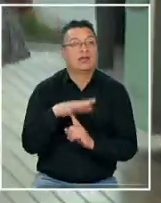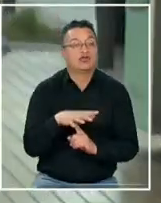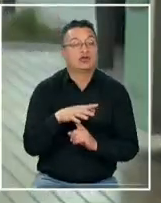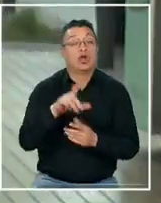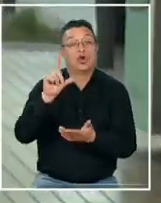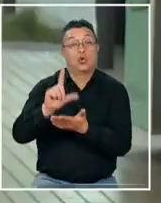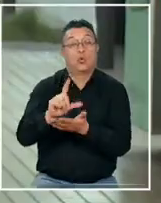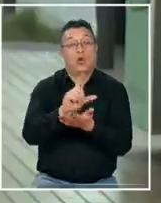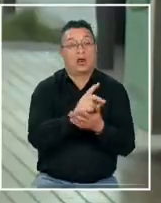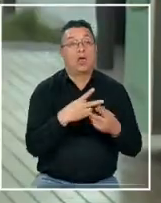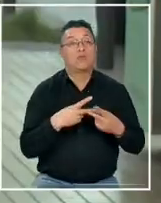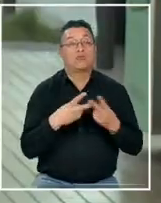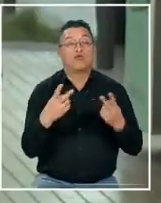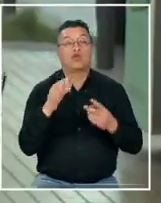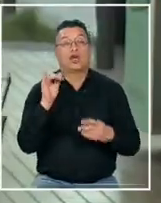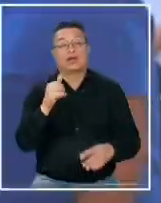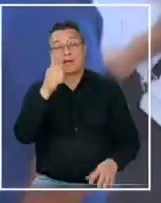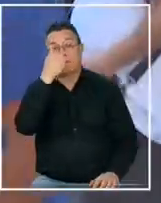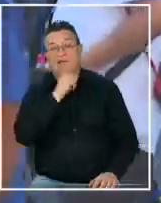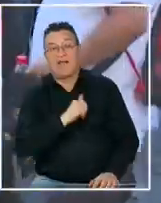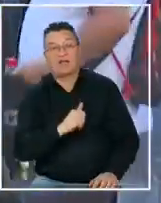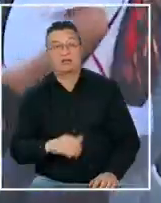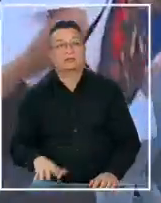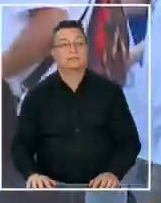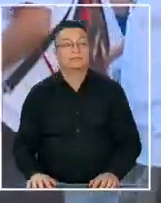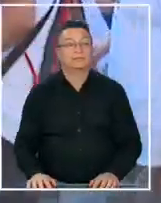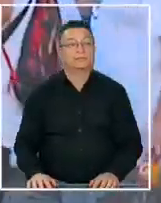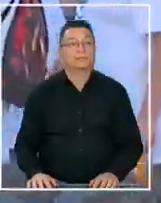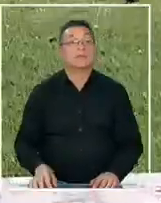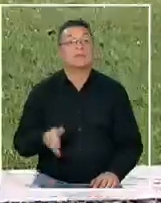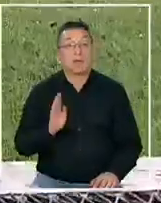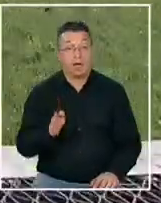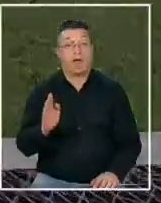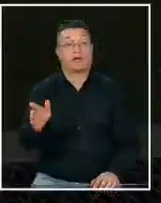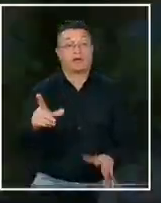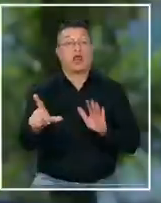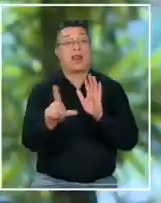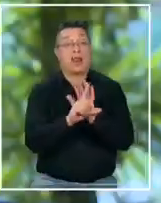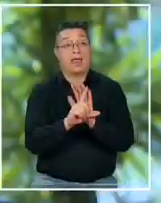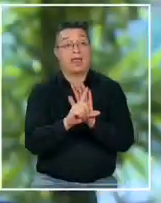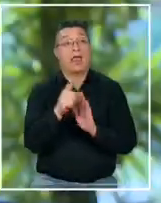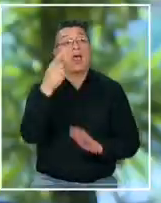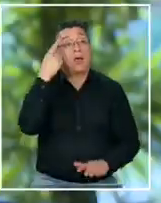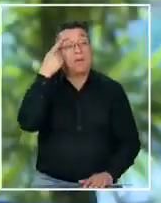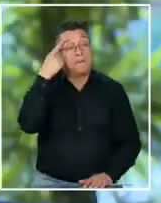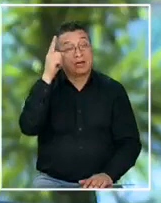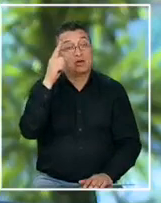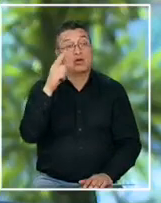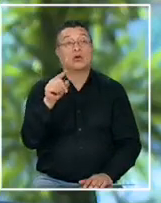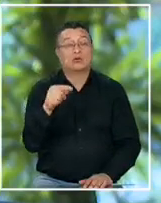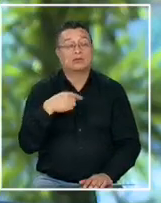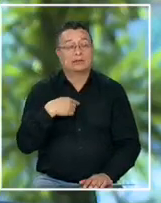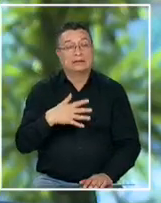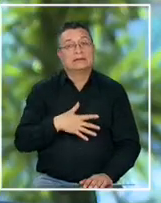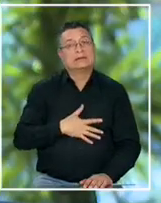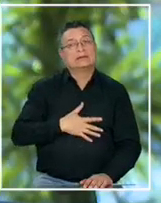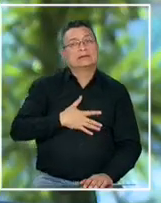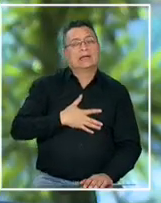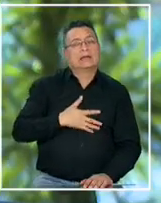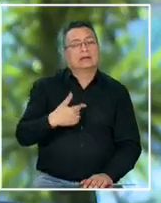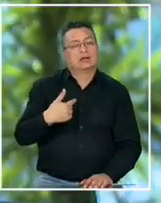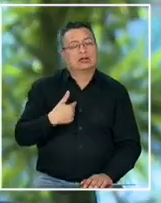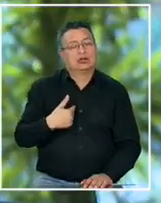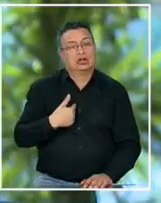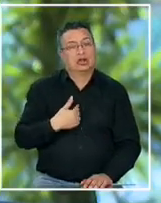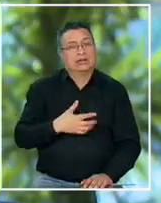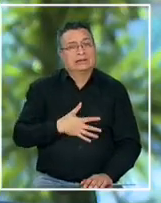establecimientos públicos o privados se avanzó con la ley pero yo creo que me quedo con esa sensación de que